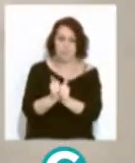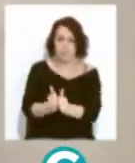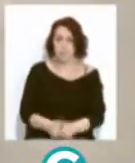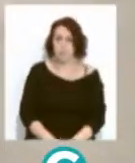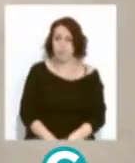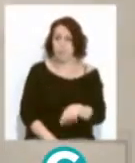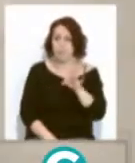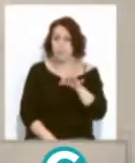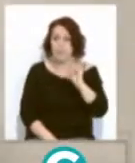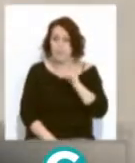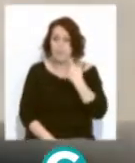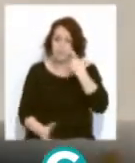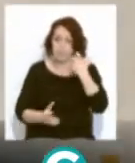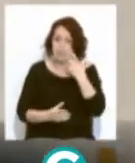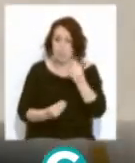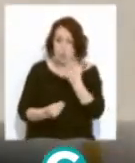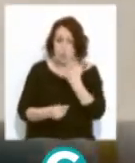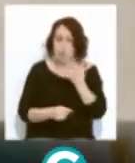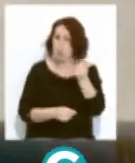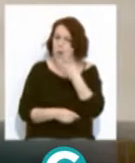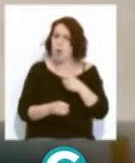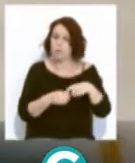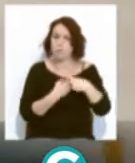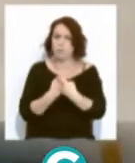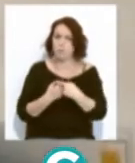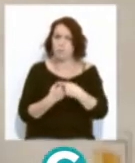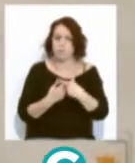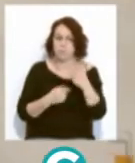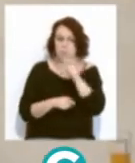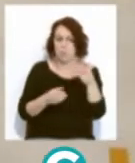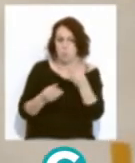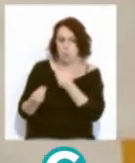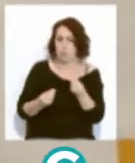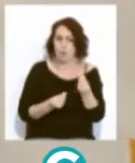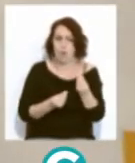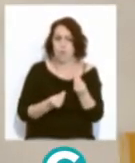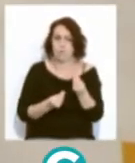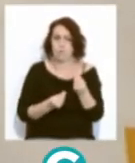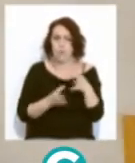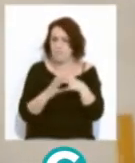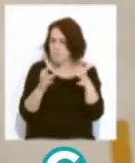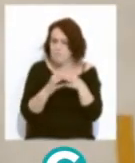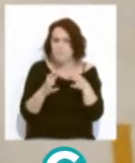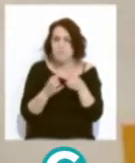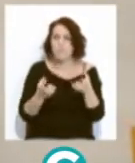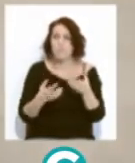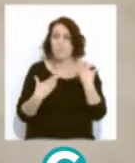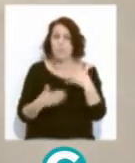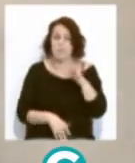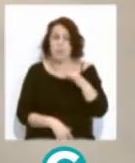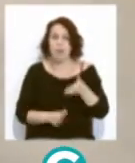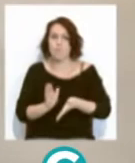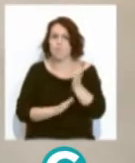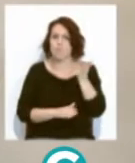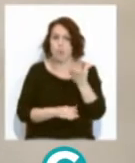La verdad que sí, además se notó mucho respecto al número de participantes. Había mucha gente con muchas, muchas ganas. Entonces, la verdad que fuimos un número